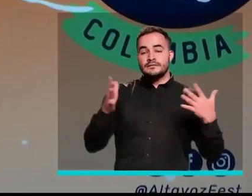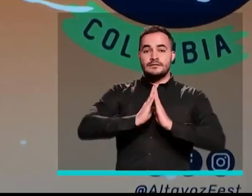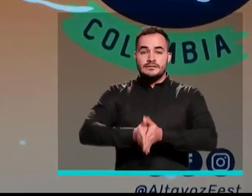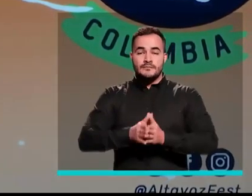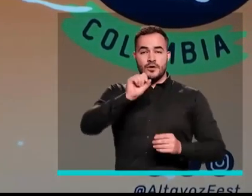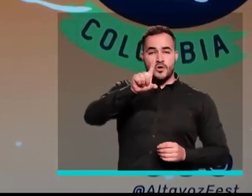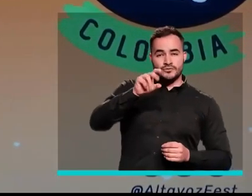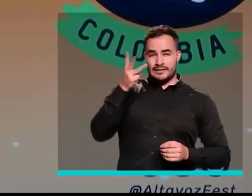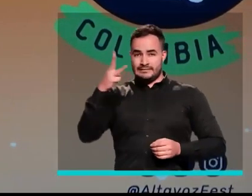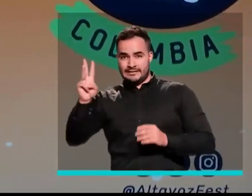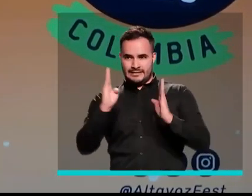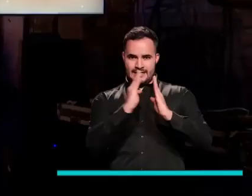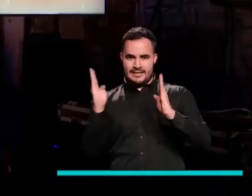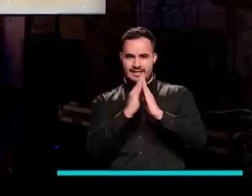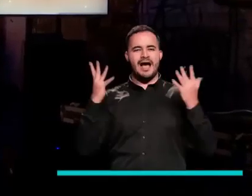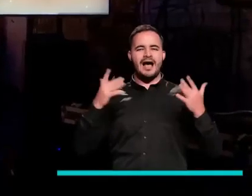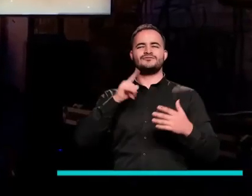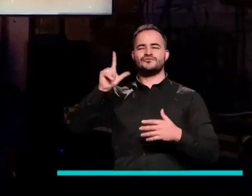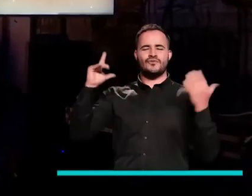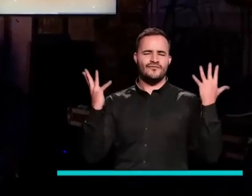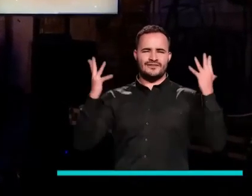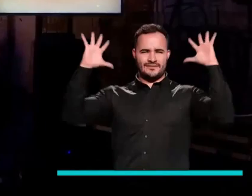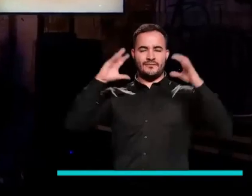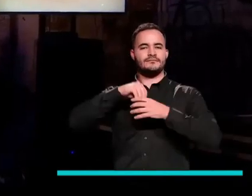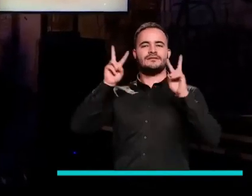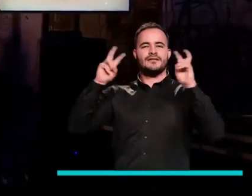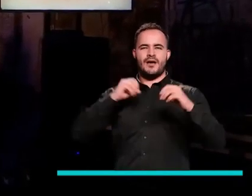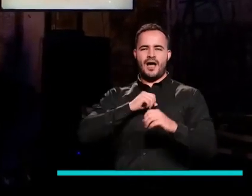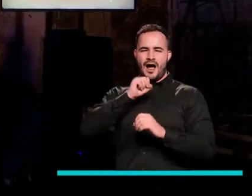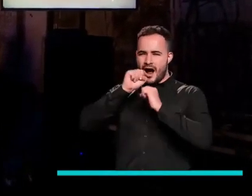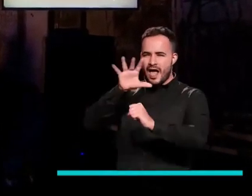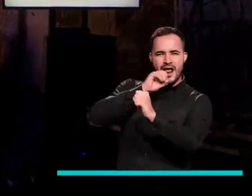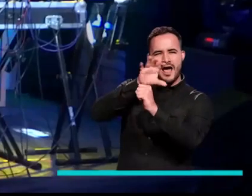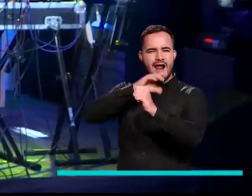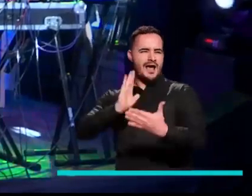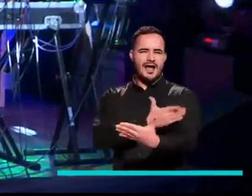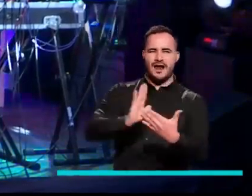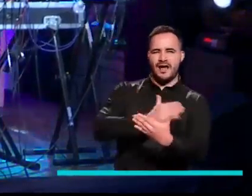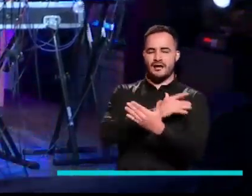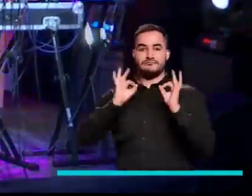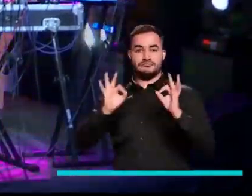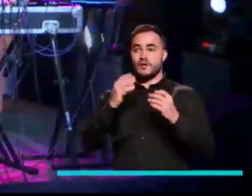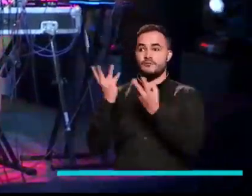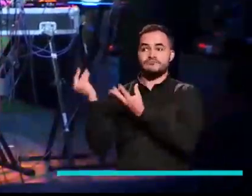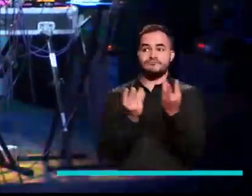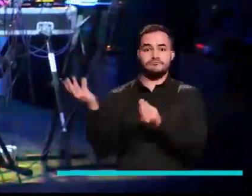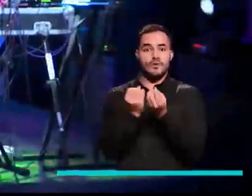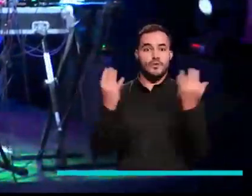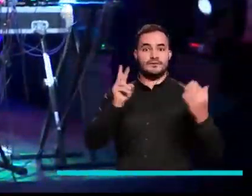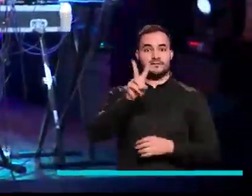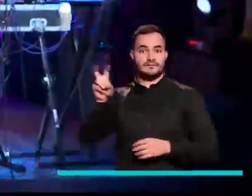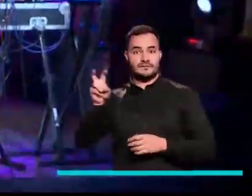Entre el 11 y el 13 de diciembre se realizará el Festival Alta Voz Colombia 2020 que contará con la participación de 27